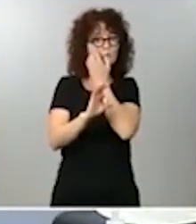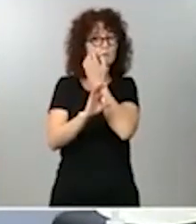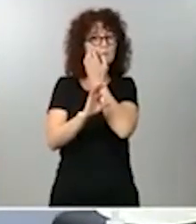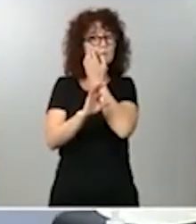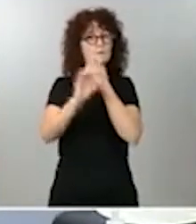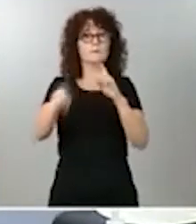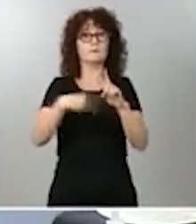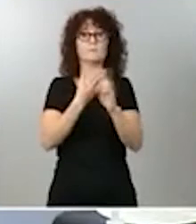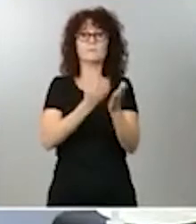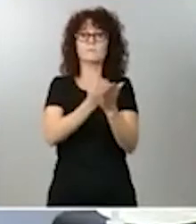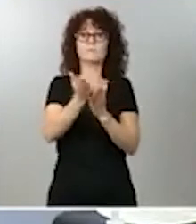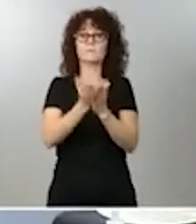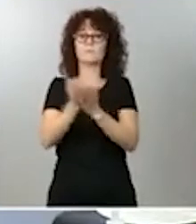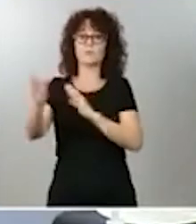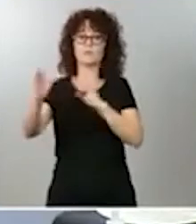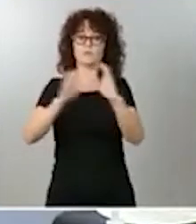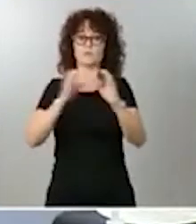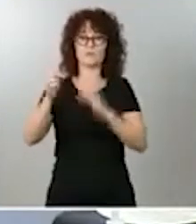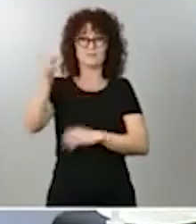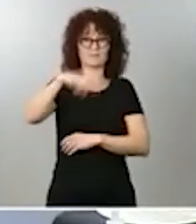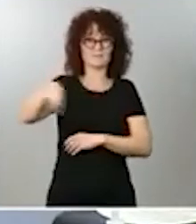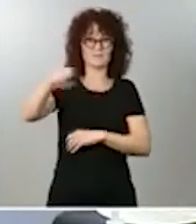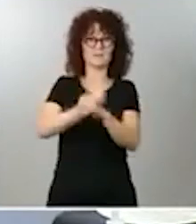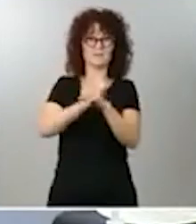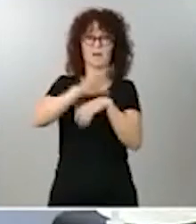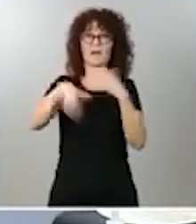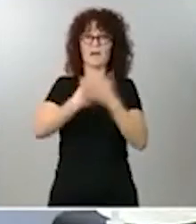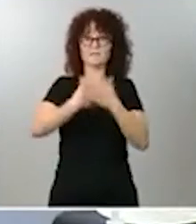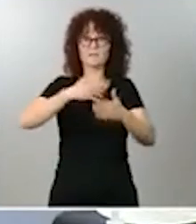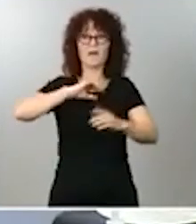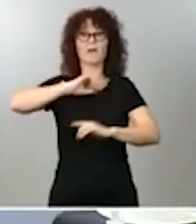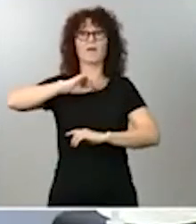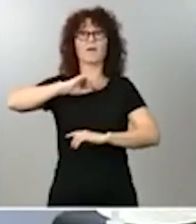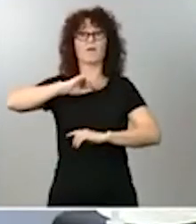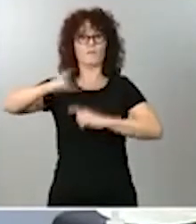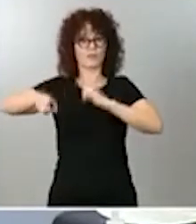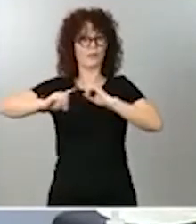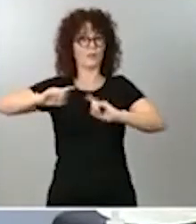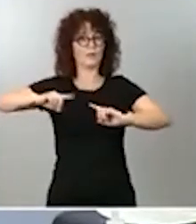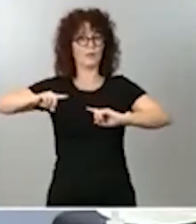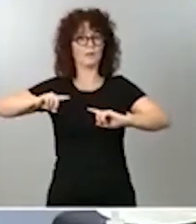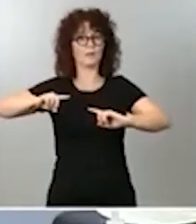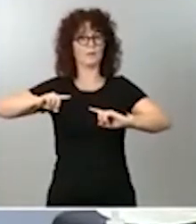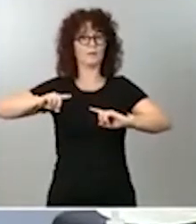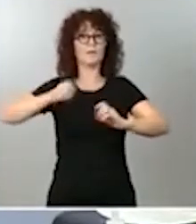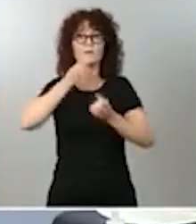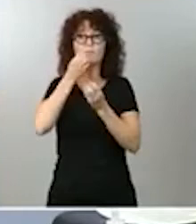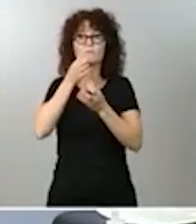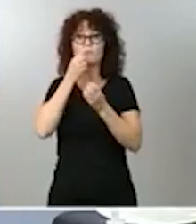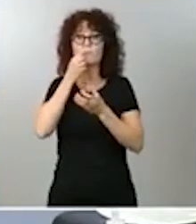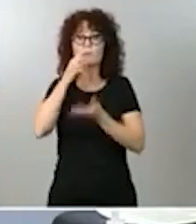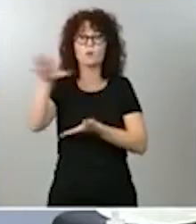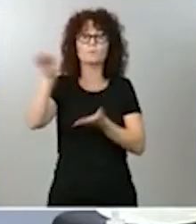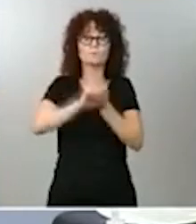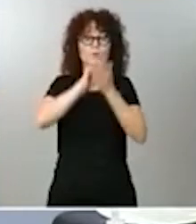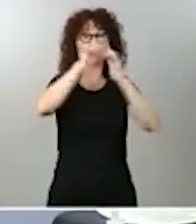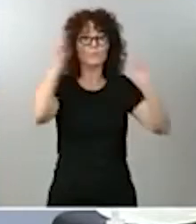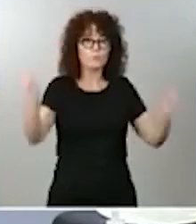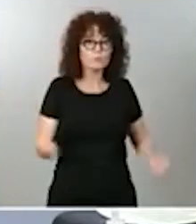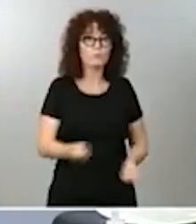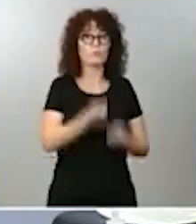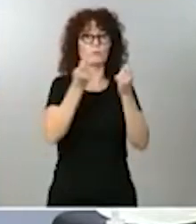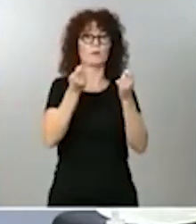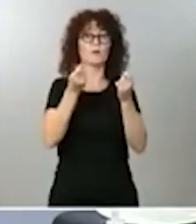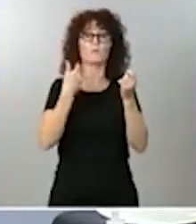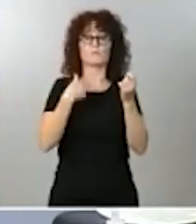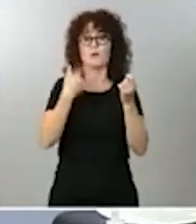trabajan o que incluso dirigen, terminó publicada parte de esa información que sirvió, indudablemente, como ha reconocido la Audiencia Nacional, para